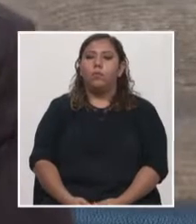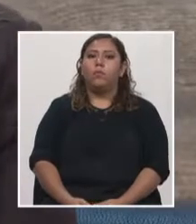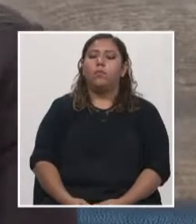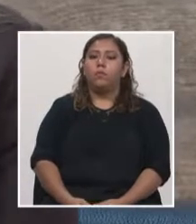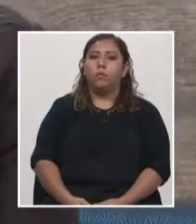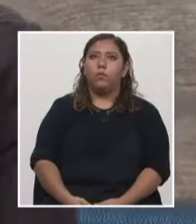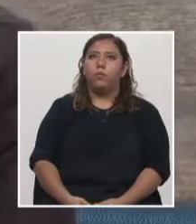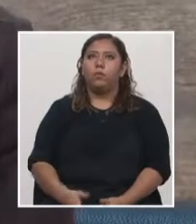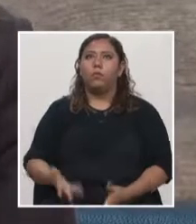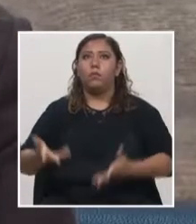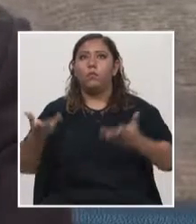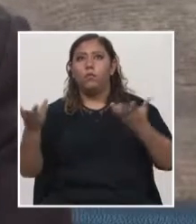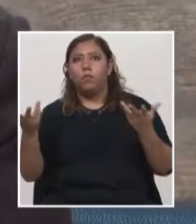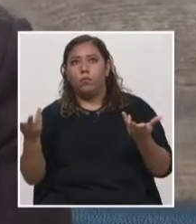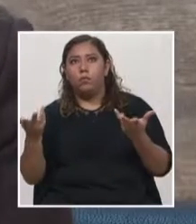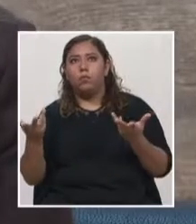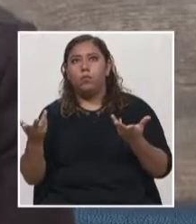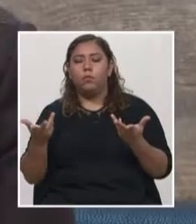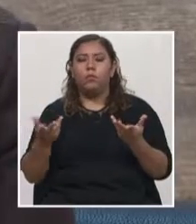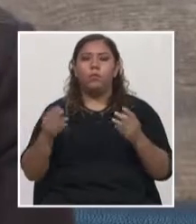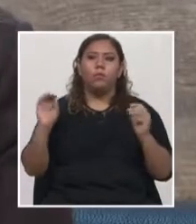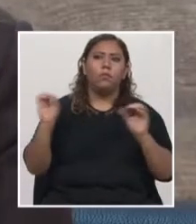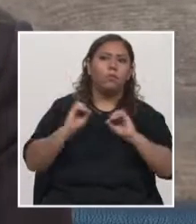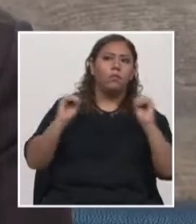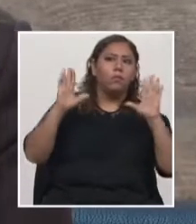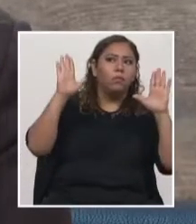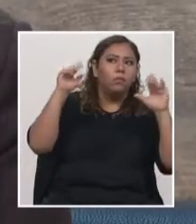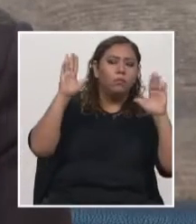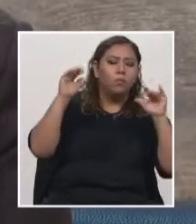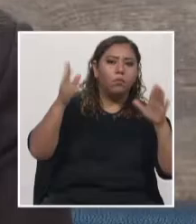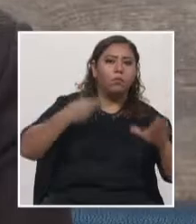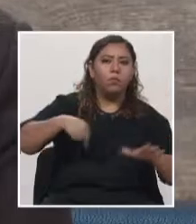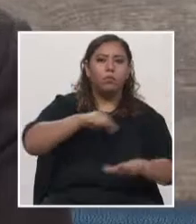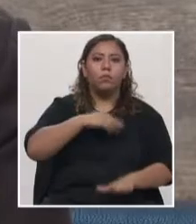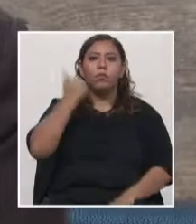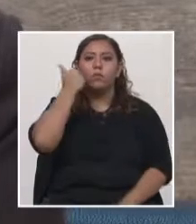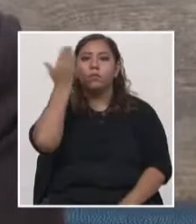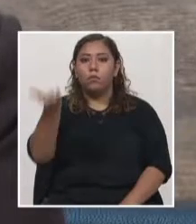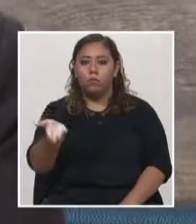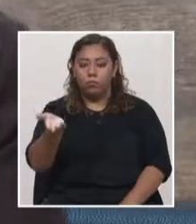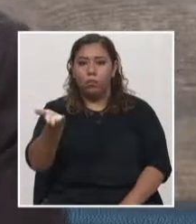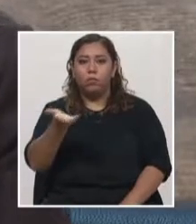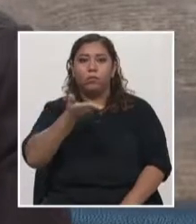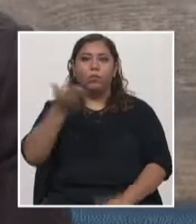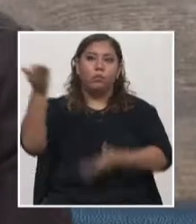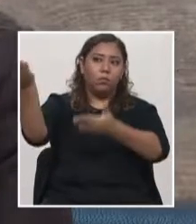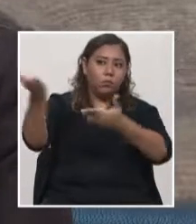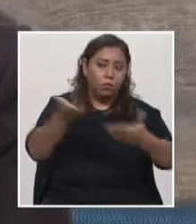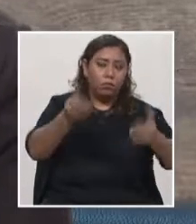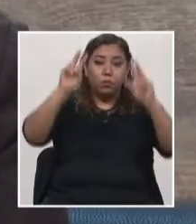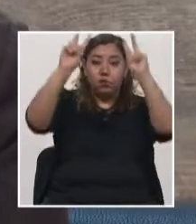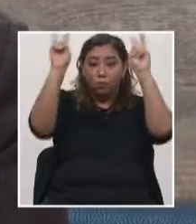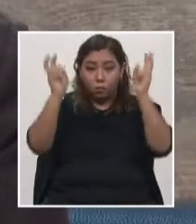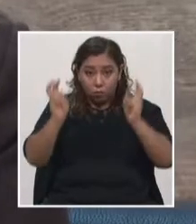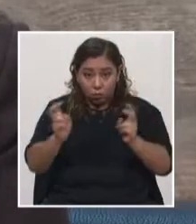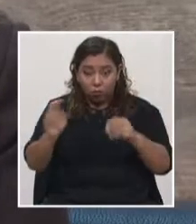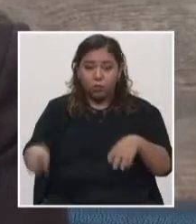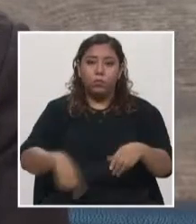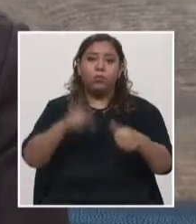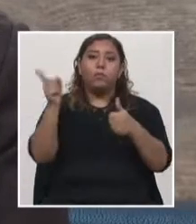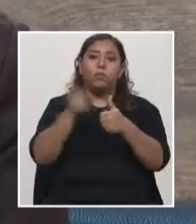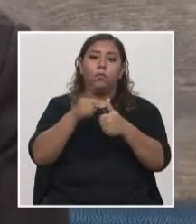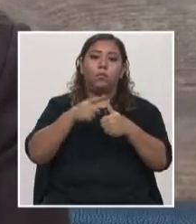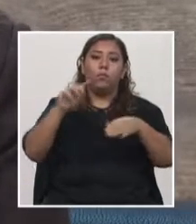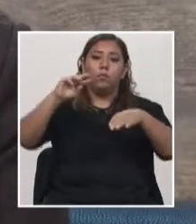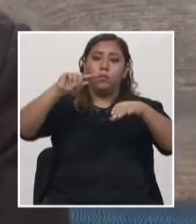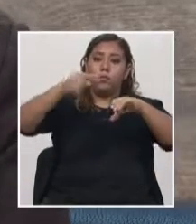nada a la expectativa, sino que queremos traer buenos temas relacionados a lo que es la minería y sobre todo